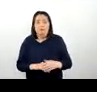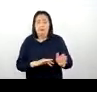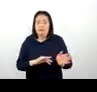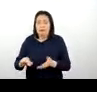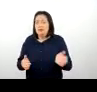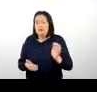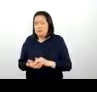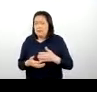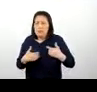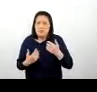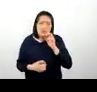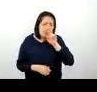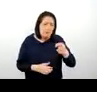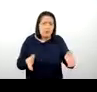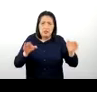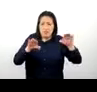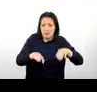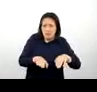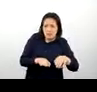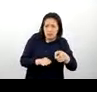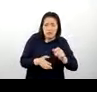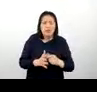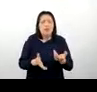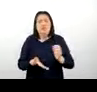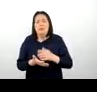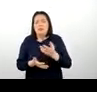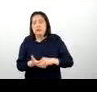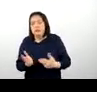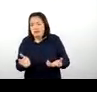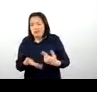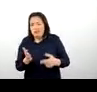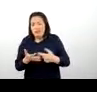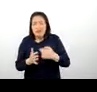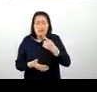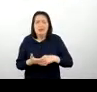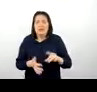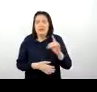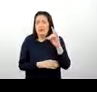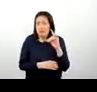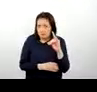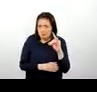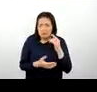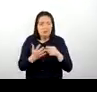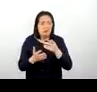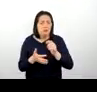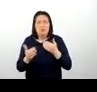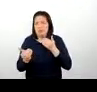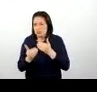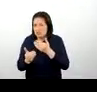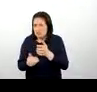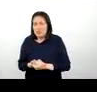pueden observar en el Valle de Zondondo? Lo que viene a ser el Chacu de lo que vienen las Vicuñas, ¿no? Porque está cerca también